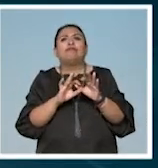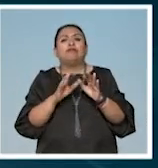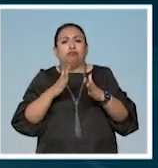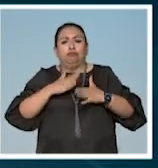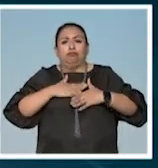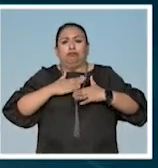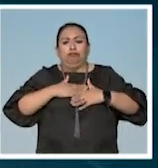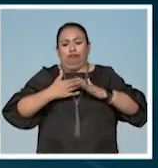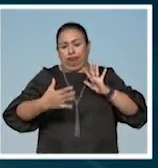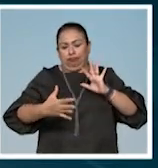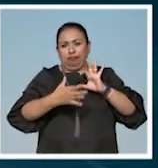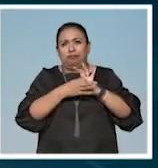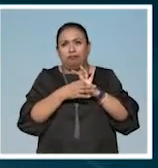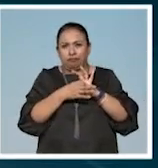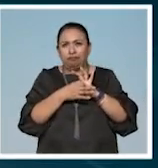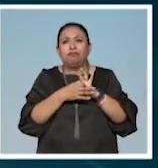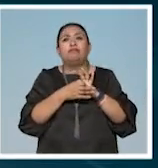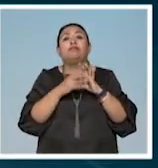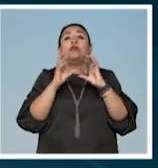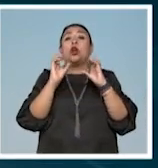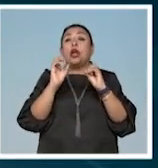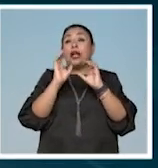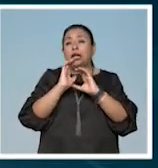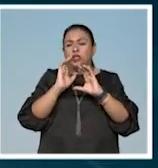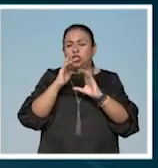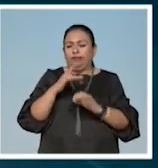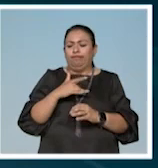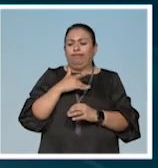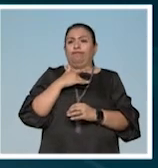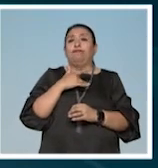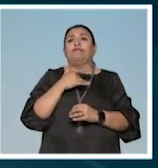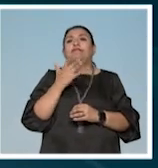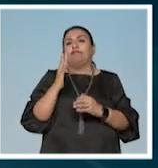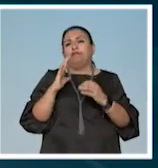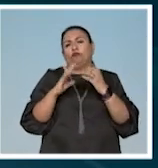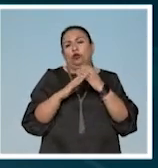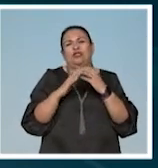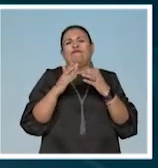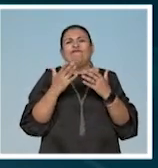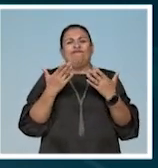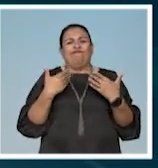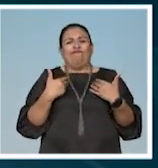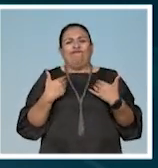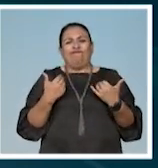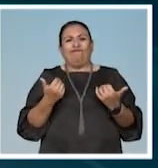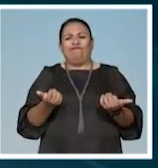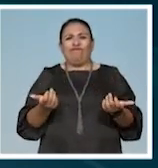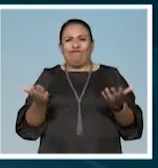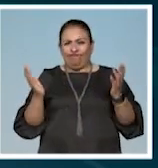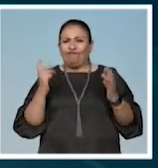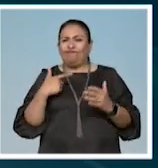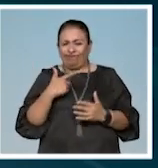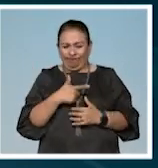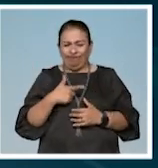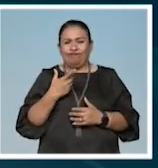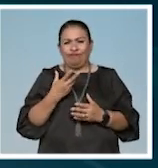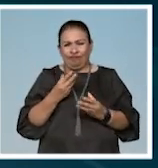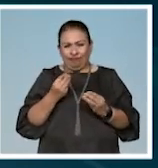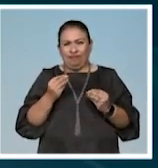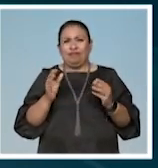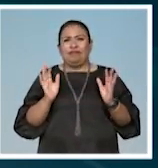conmigo, o canciones que hicieran sentido, porque hay cosas que no hacen sentido, que me gustan mucho,